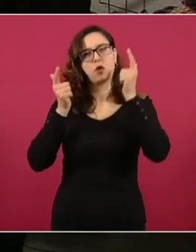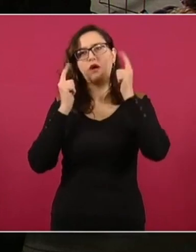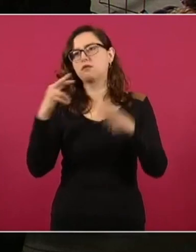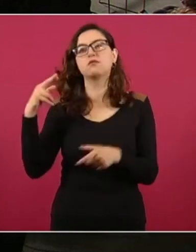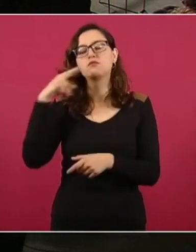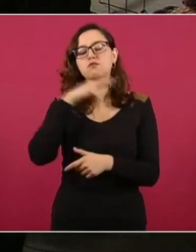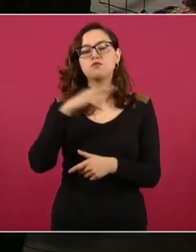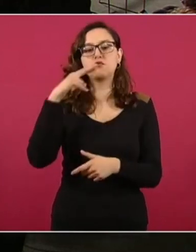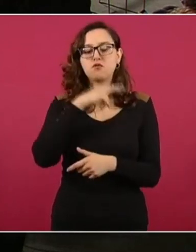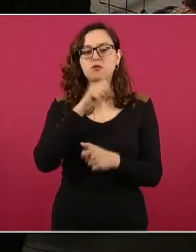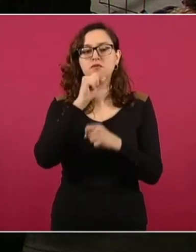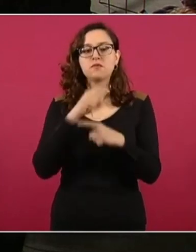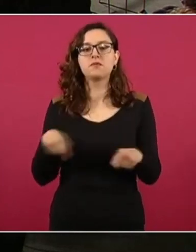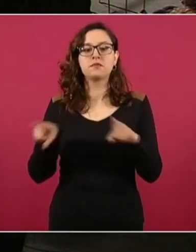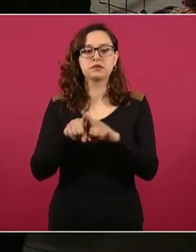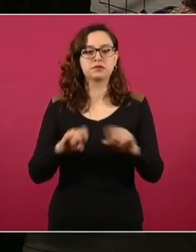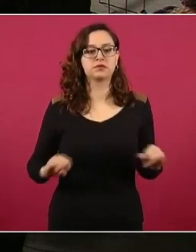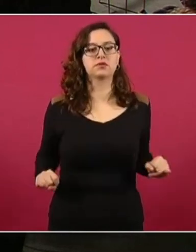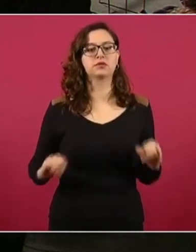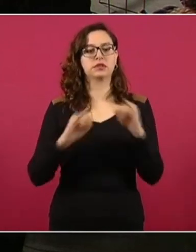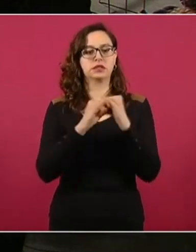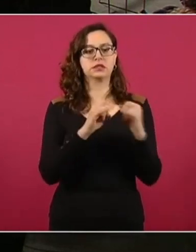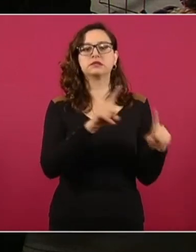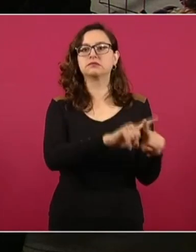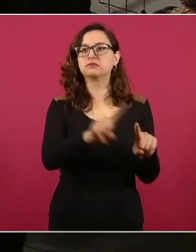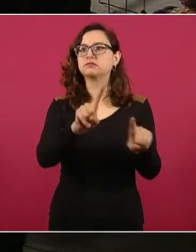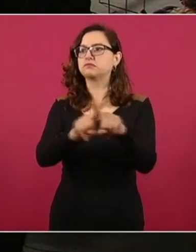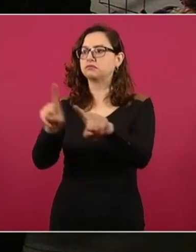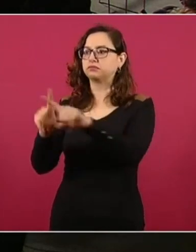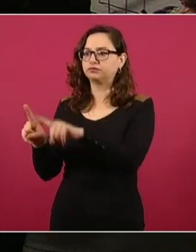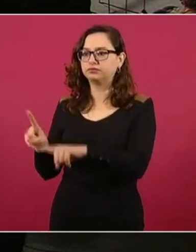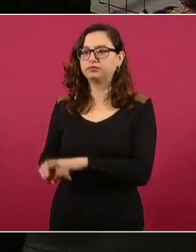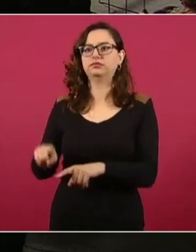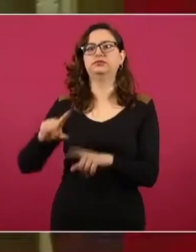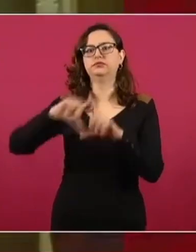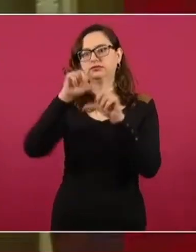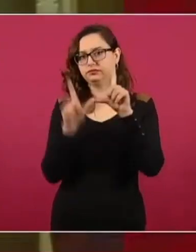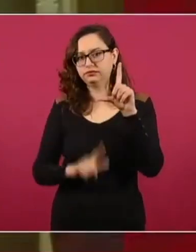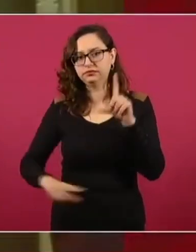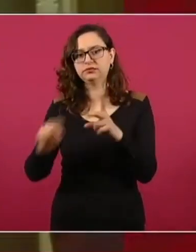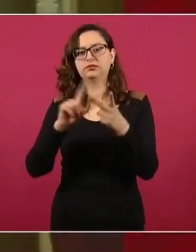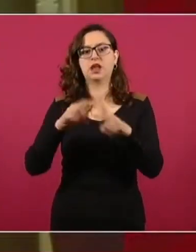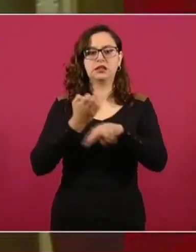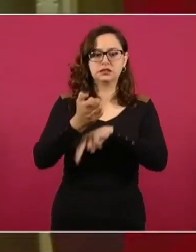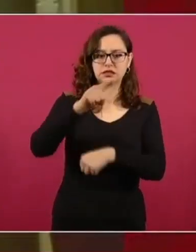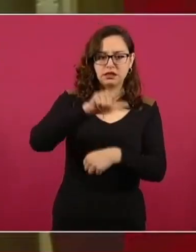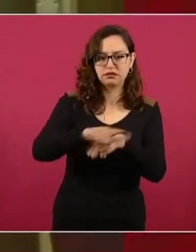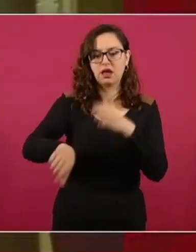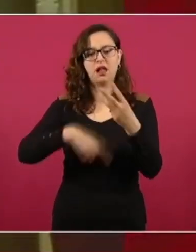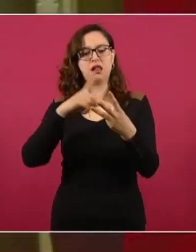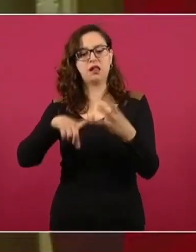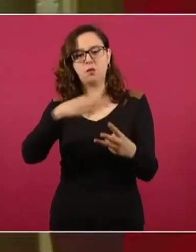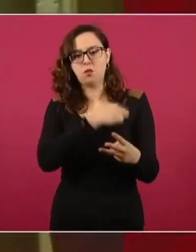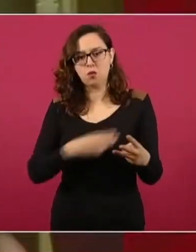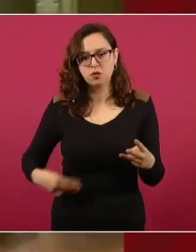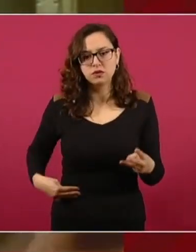diversas dependencias de todos del Gobierno de México, del Gobierno del Estado y del Gobierno Municipal,